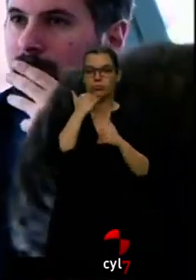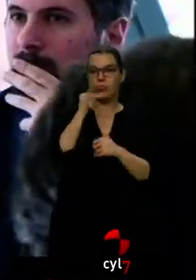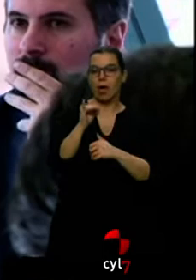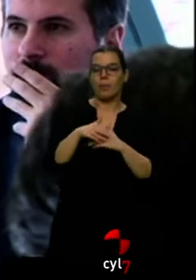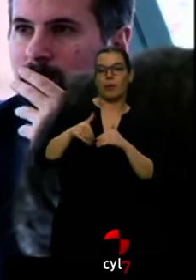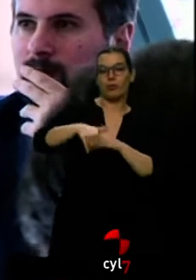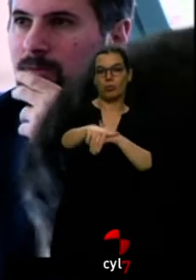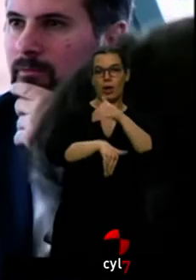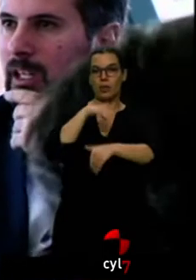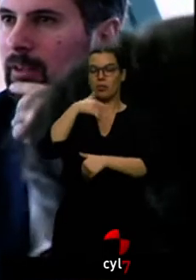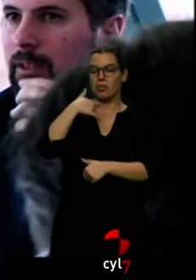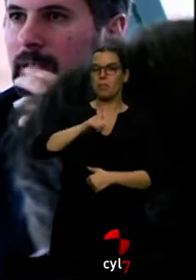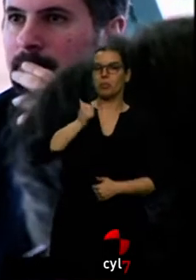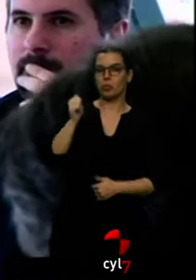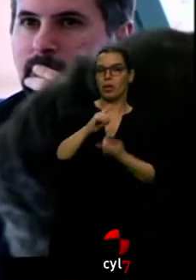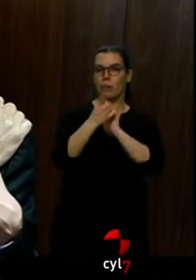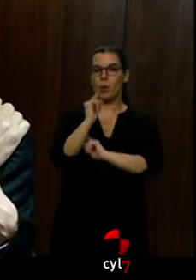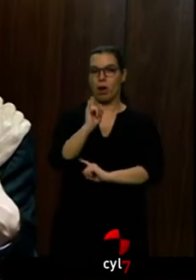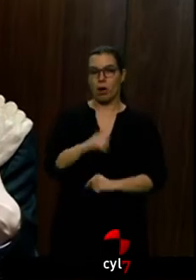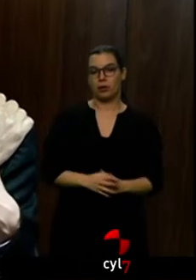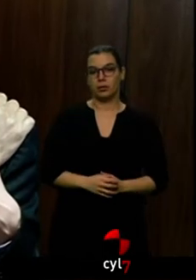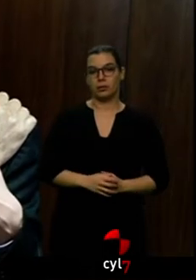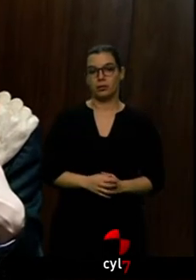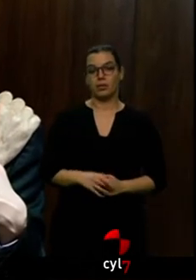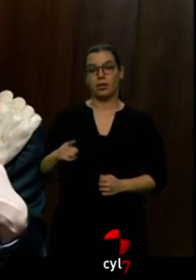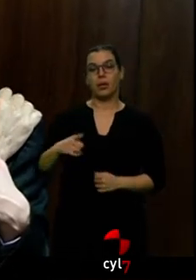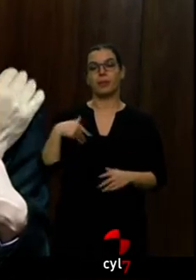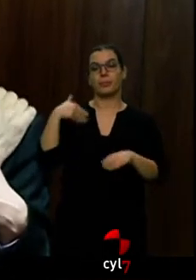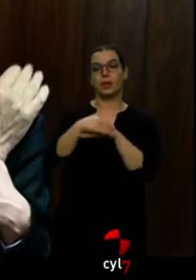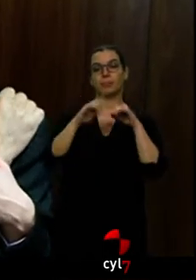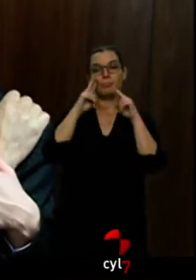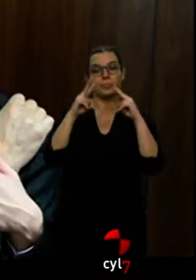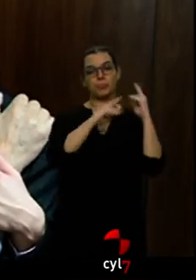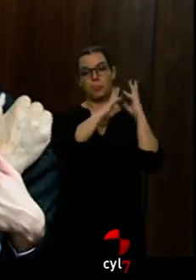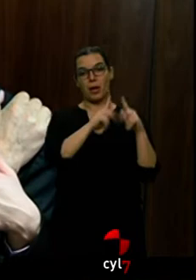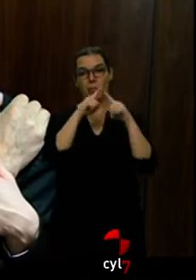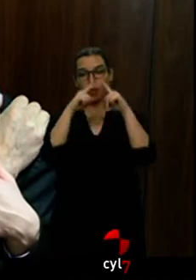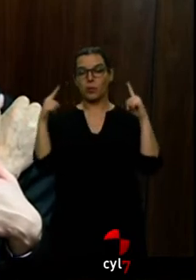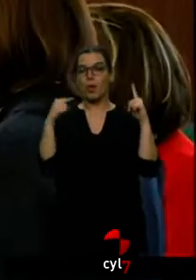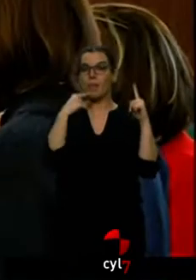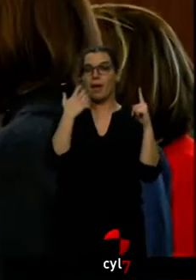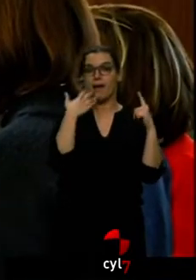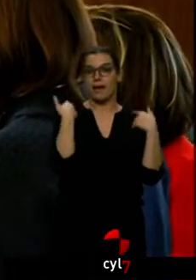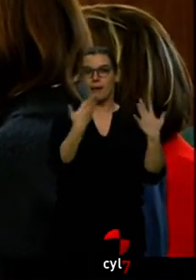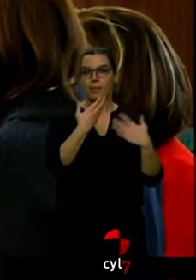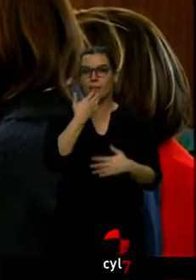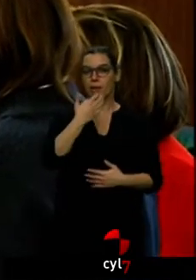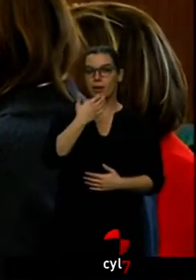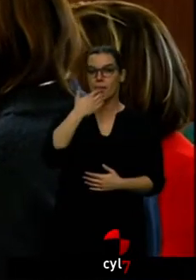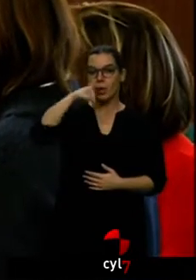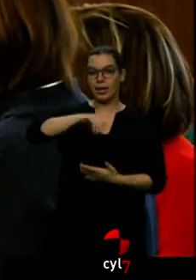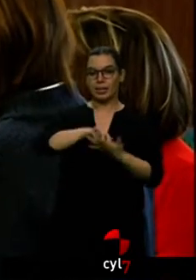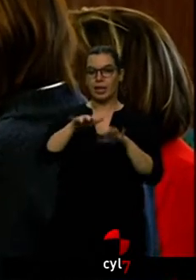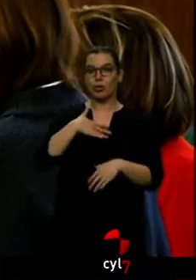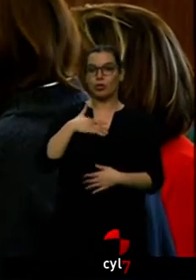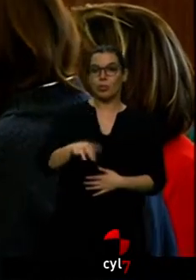Así lo expresaba el líder socialista en su balance anual, donde ponía al gobierno de Sánchez como ejemplo de lo que podría tener Castilla y